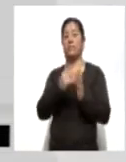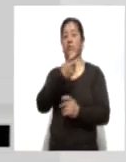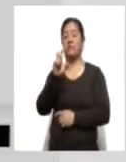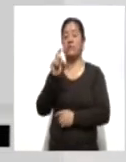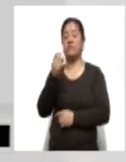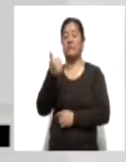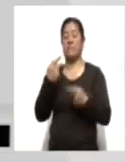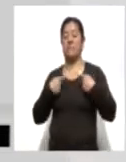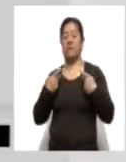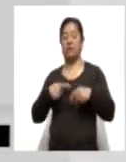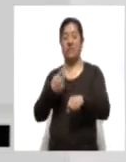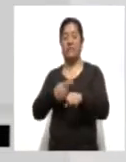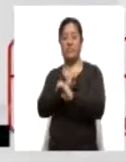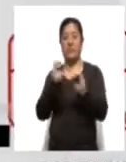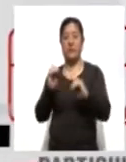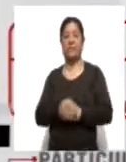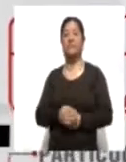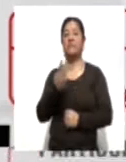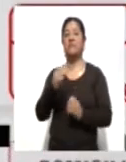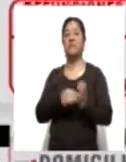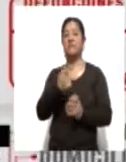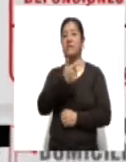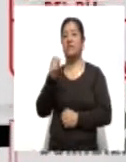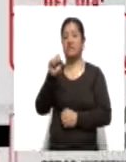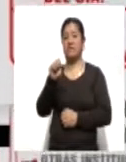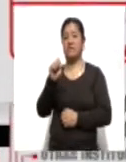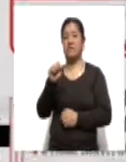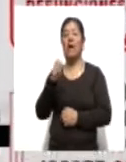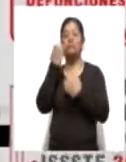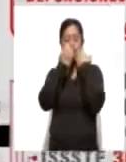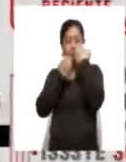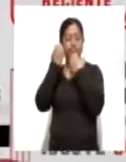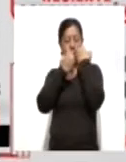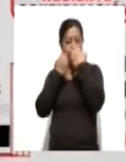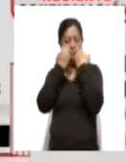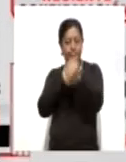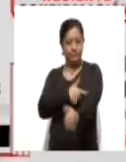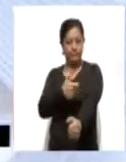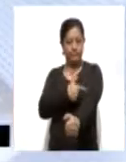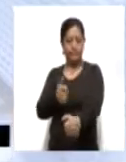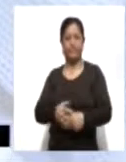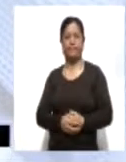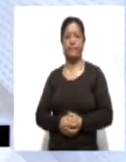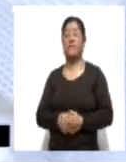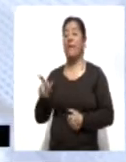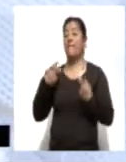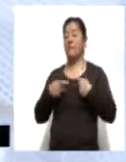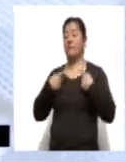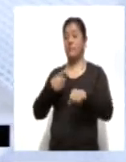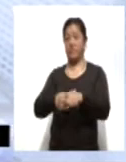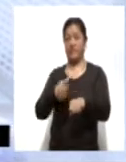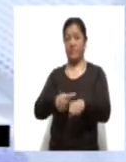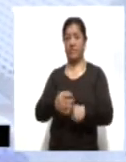.236 casos negativos y 3.760 se encuentran en espera de resultado. Del total de casos